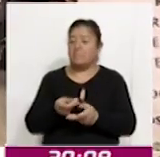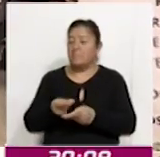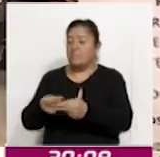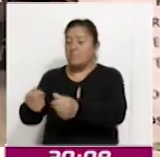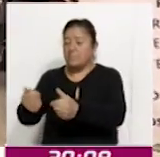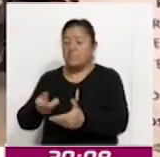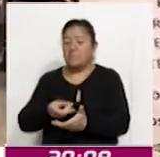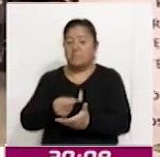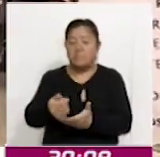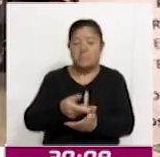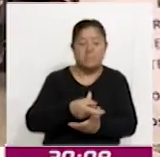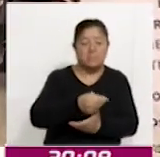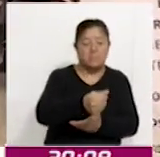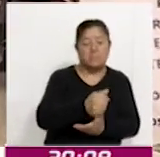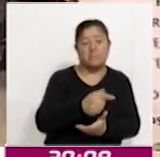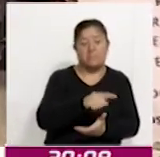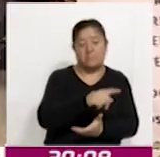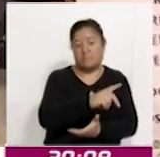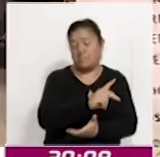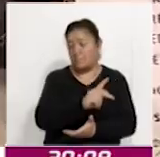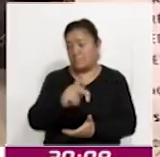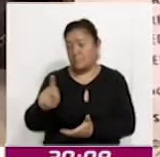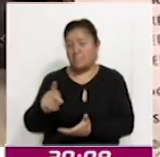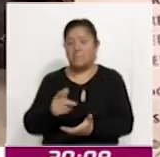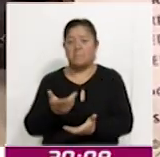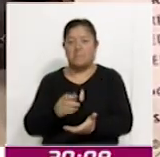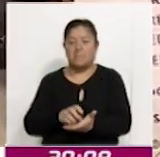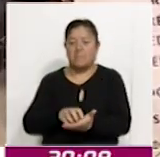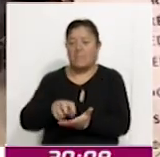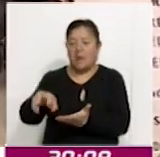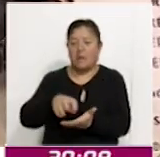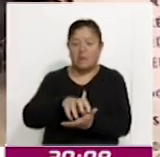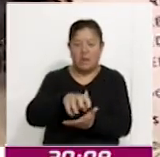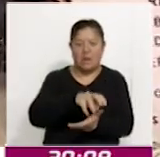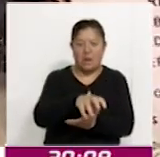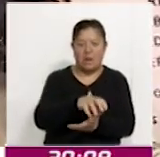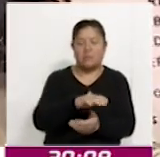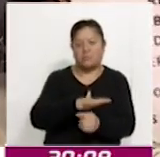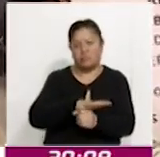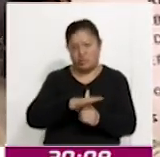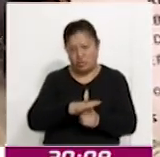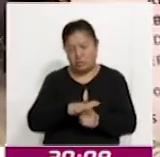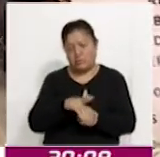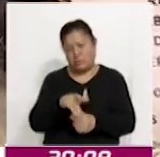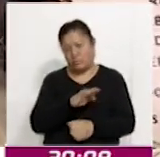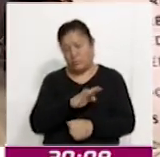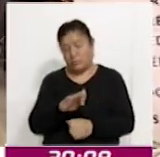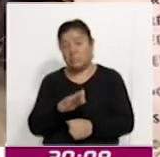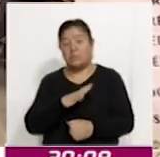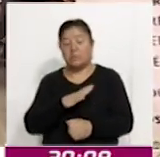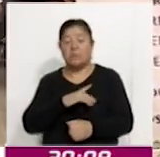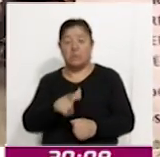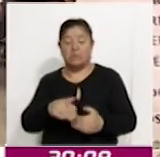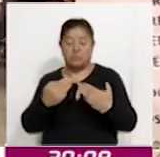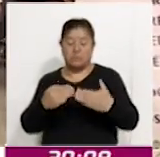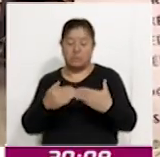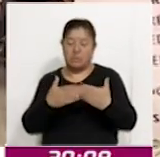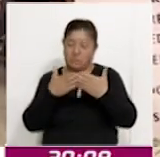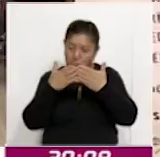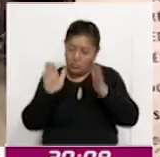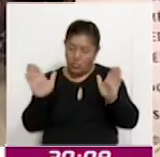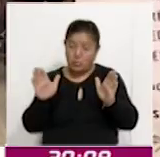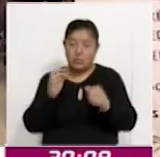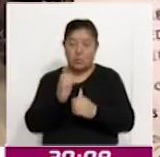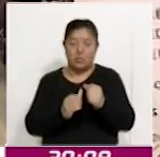como cantidad, como suficiencia y todo. Y cubrir estos mercados que se abren tan interesantes y que son una